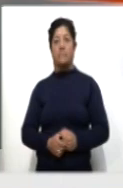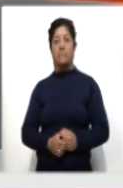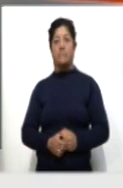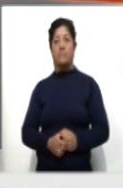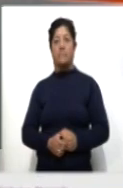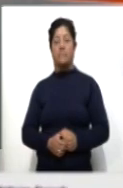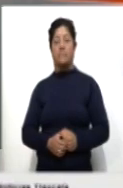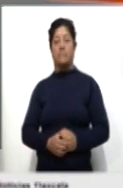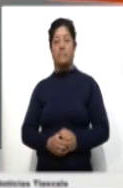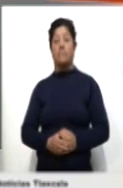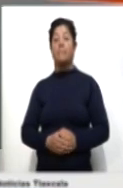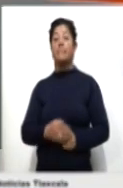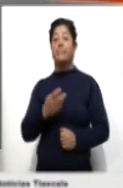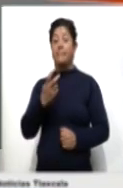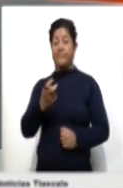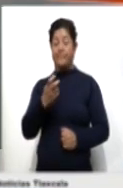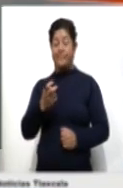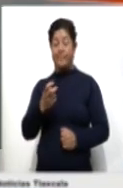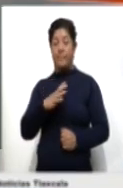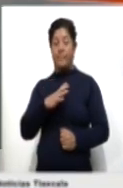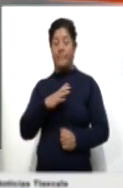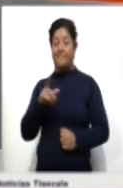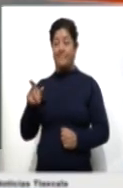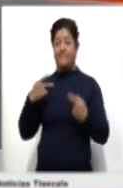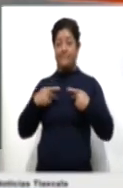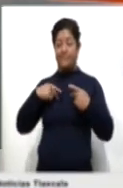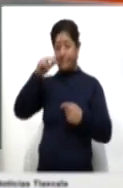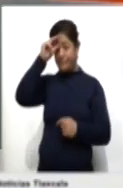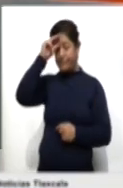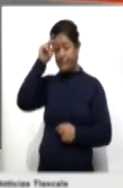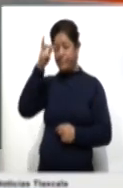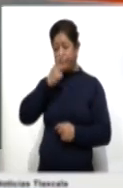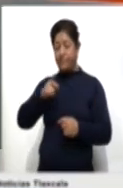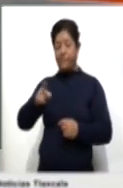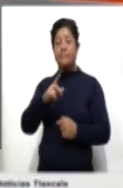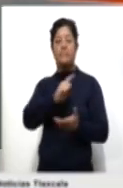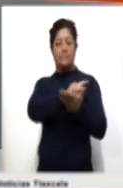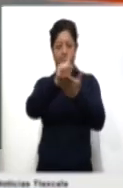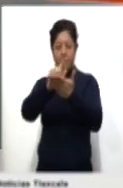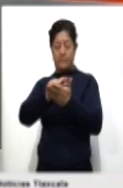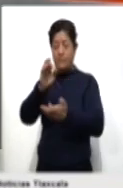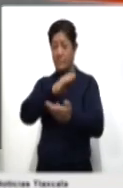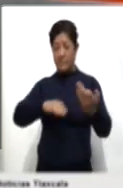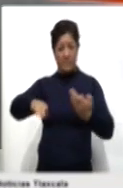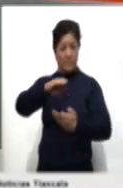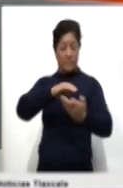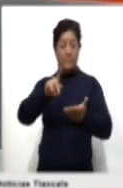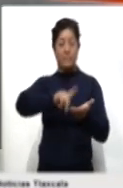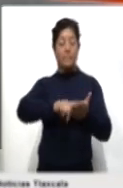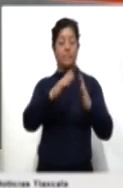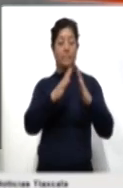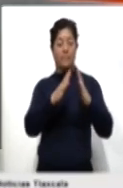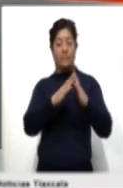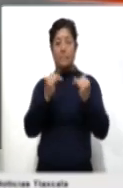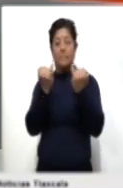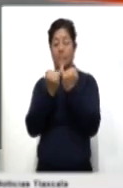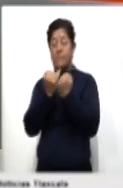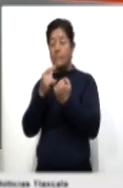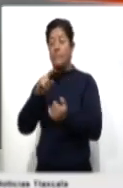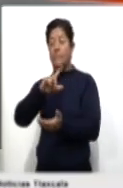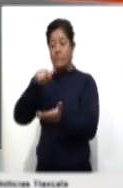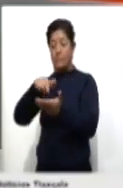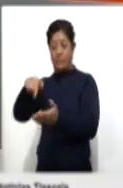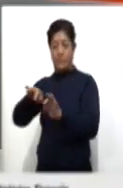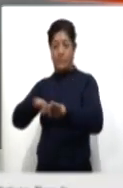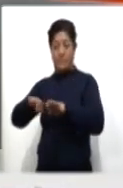Y en este sentido, especialistas afirman que realizar la limpieza de superficies, tanto en el hogar como en los centros laborales,